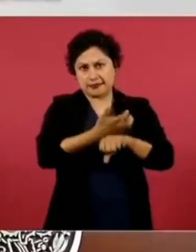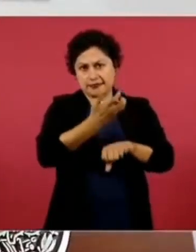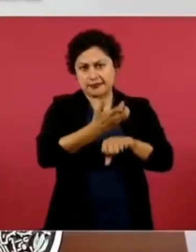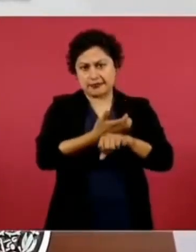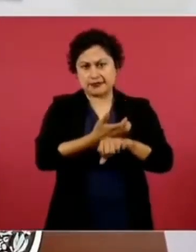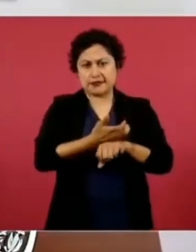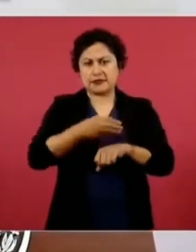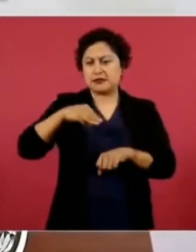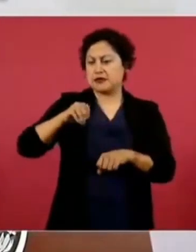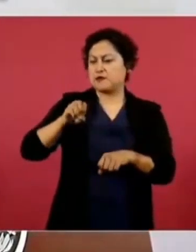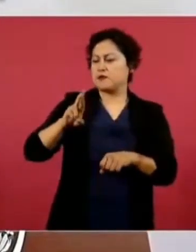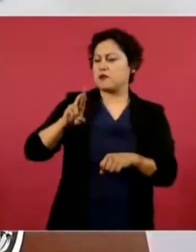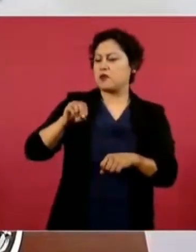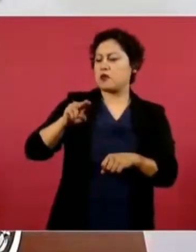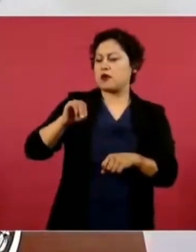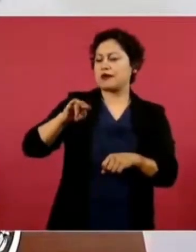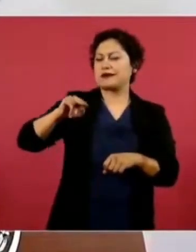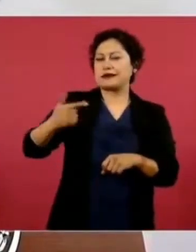Morning Consult.